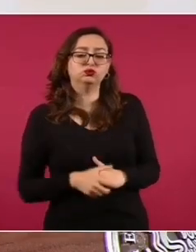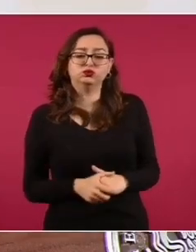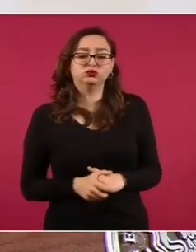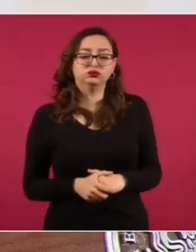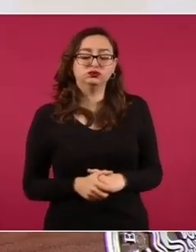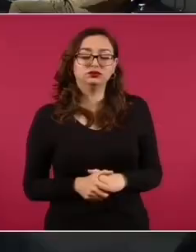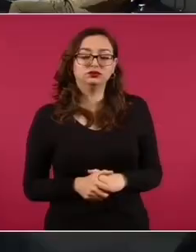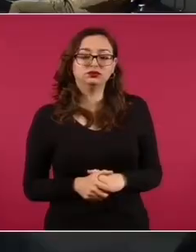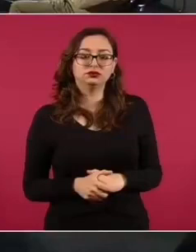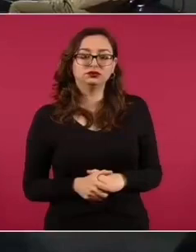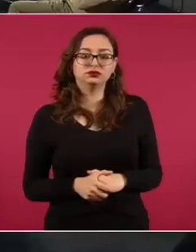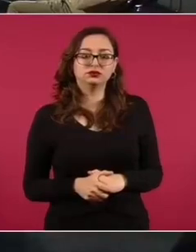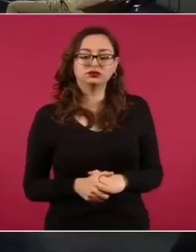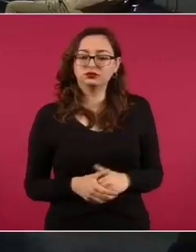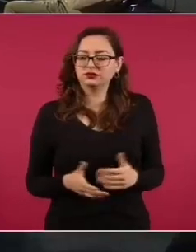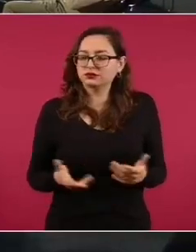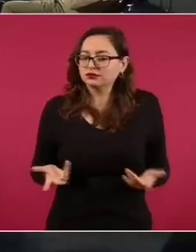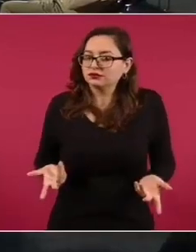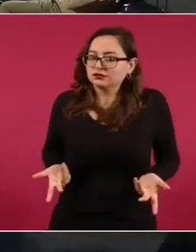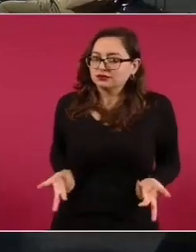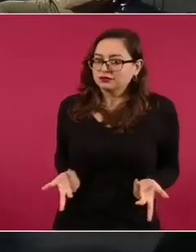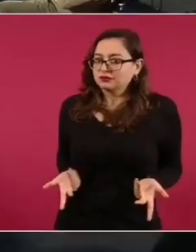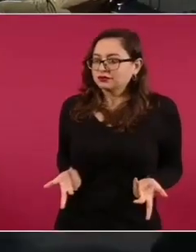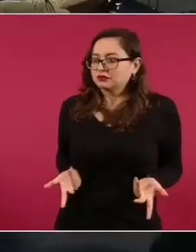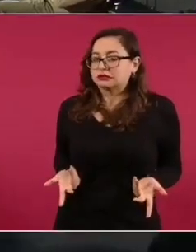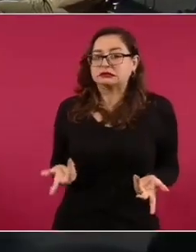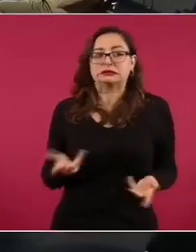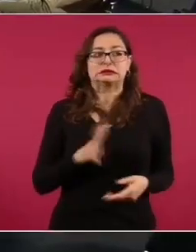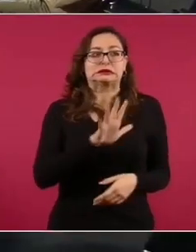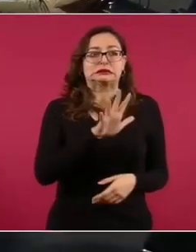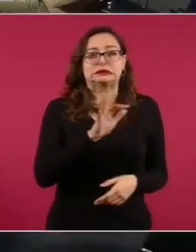Hasta que me llegaron a decir no va haber pavo.